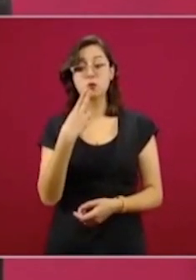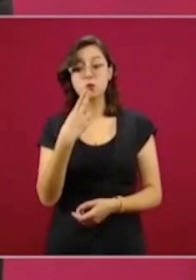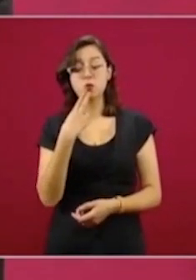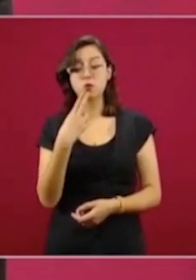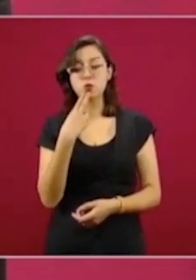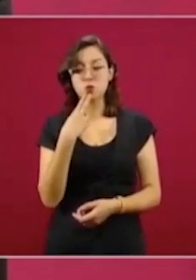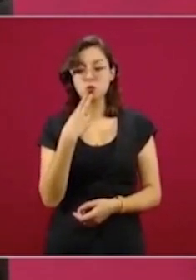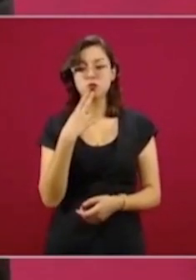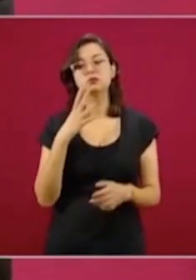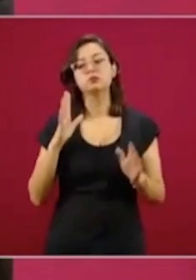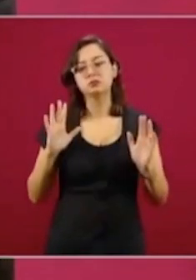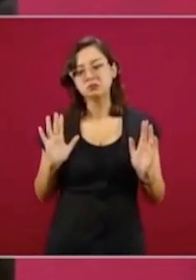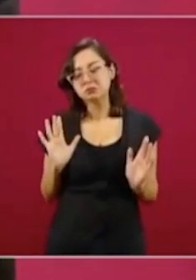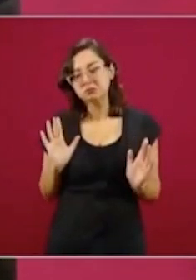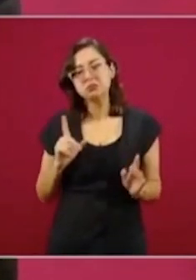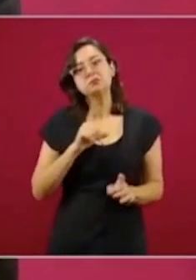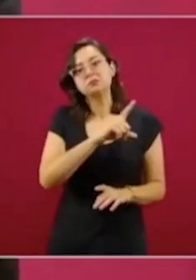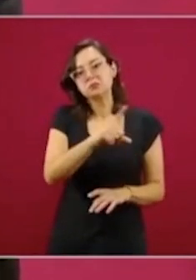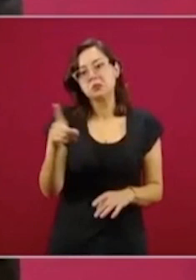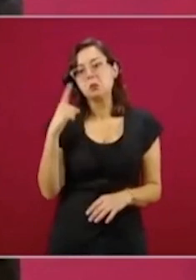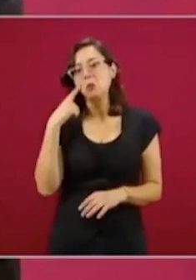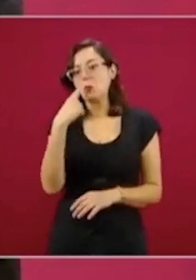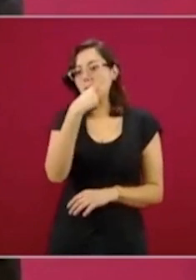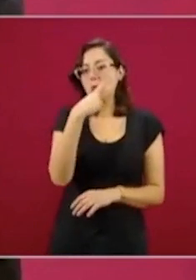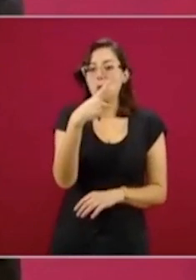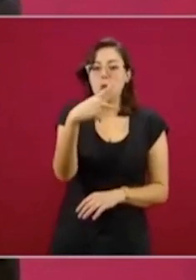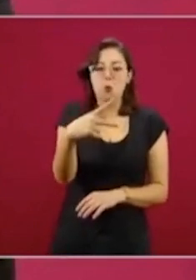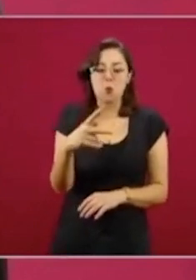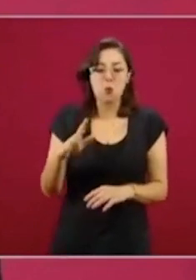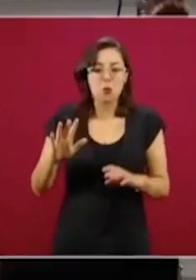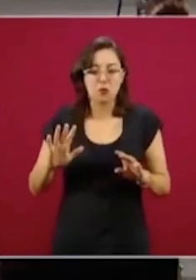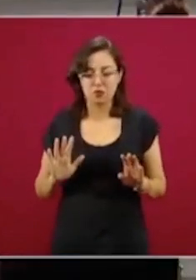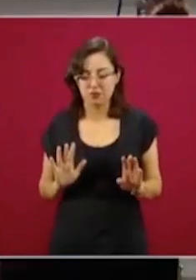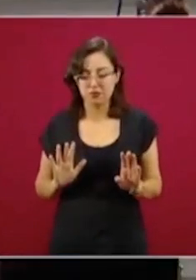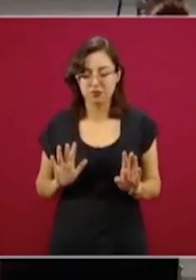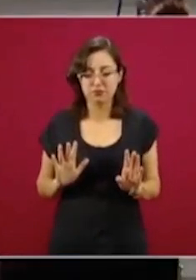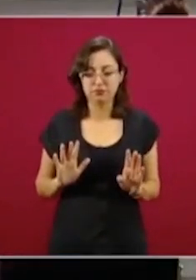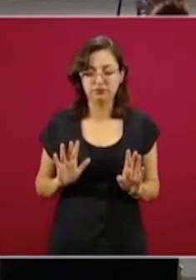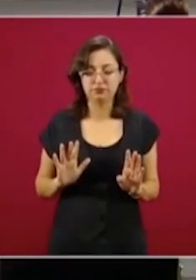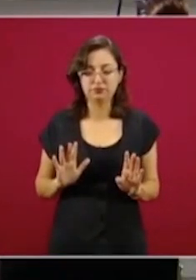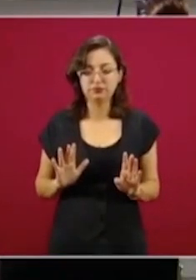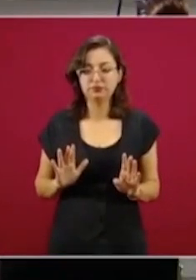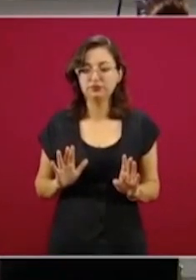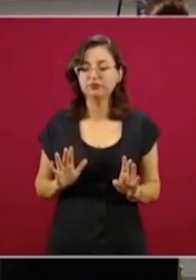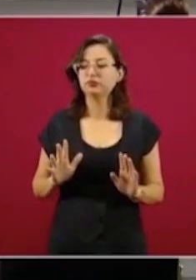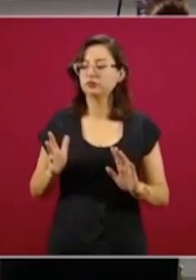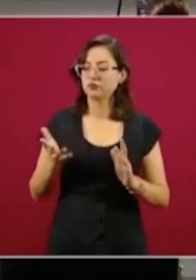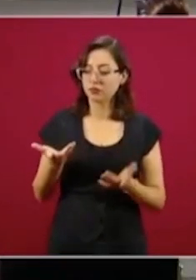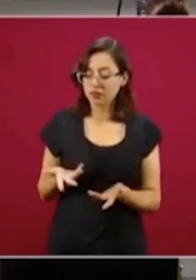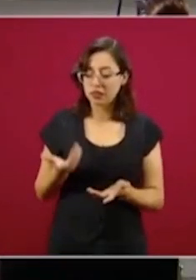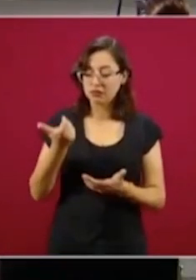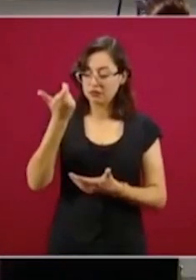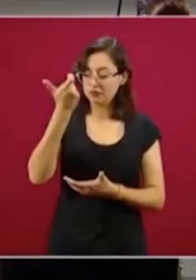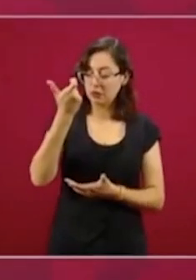voluntario, desde luego, en la construcción,